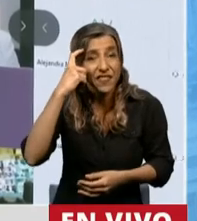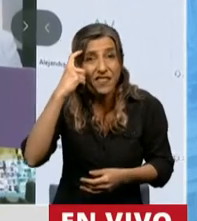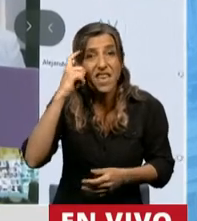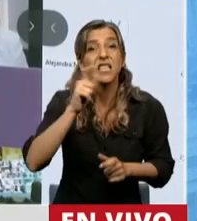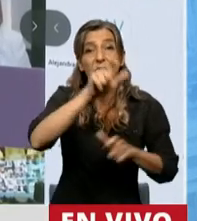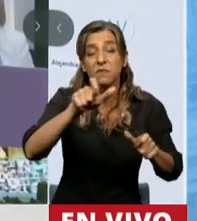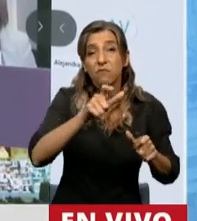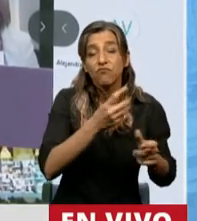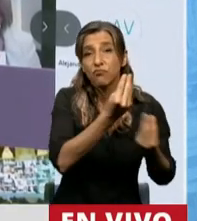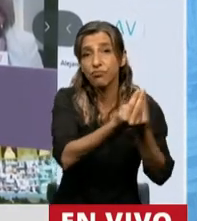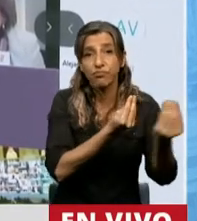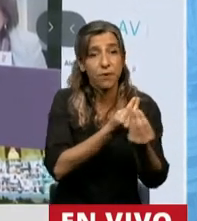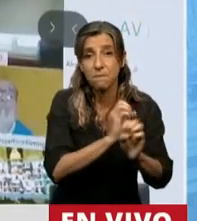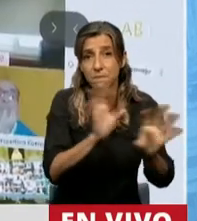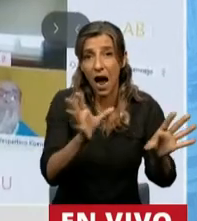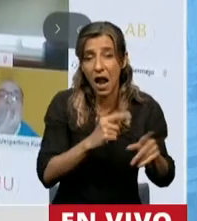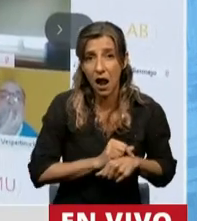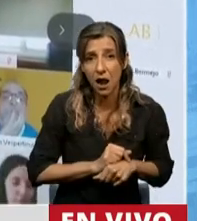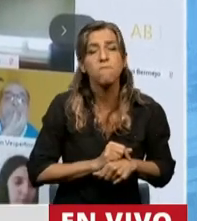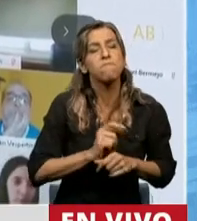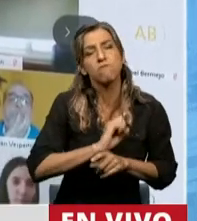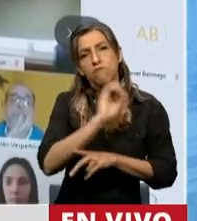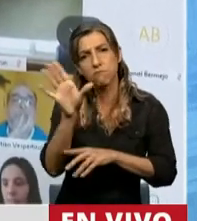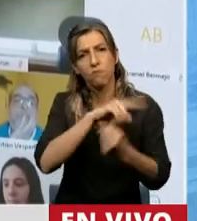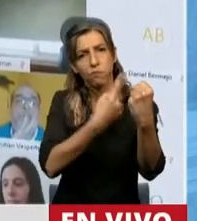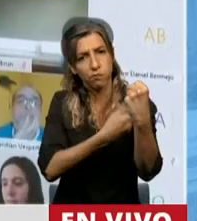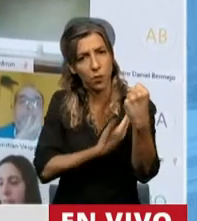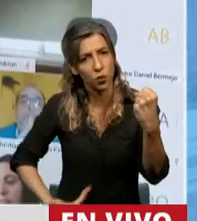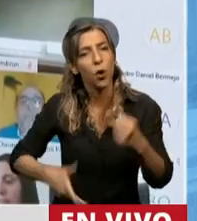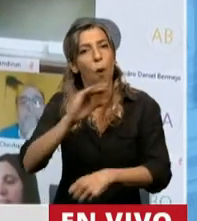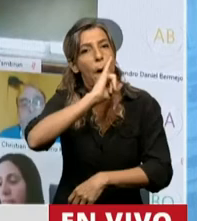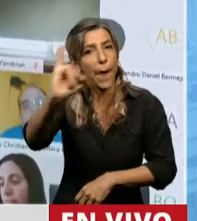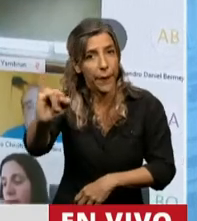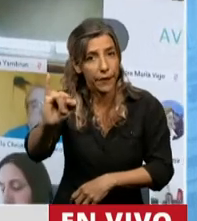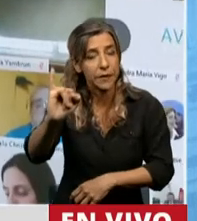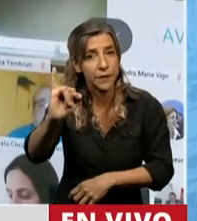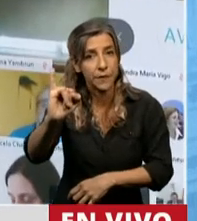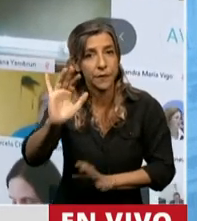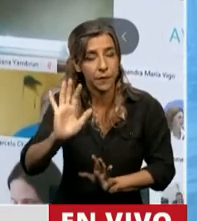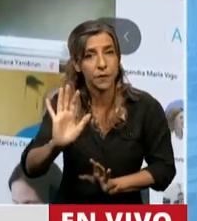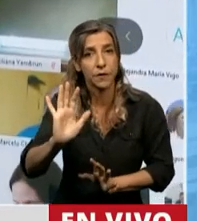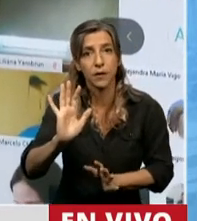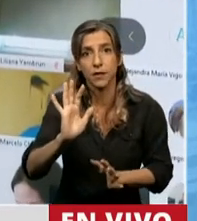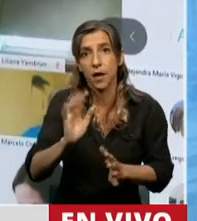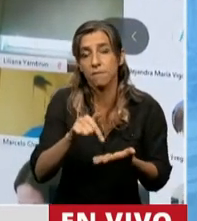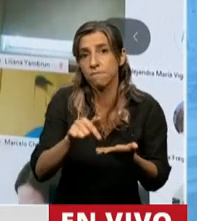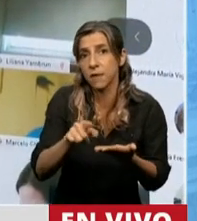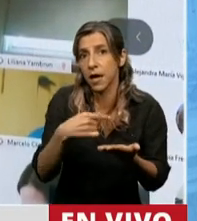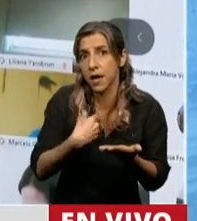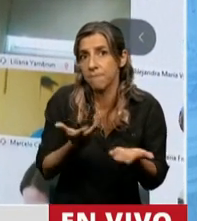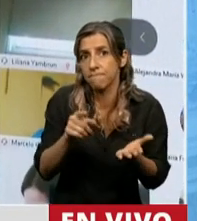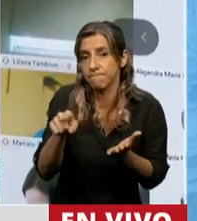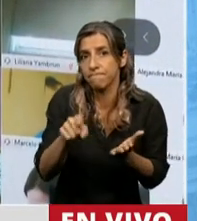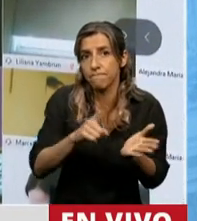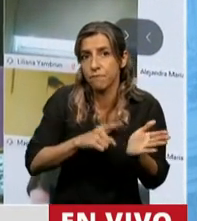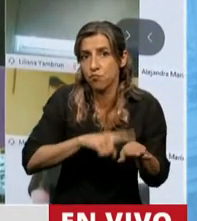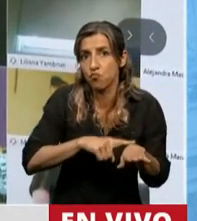notifica al Presidente de la Nación, al Poder Ejecutivo, y se le dice al Poder Ejecutivo, supla la omisión